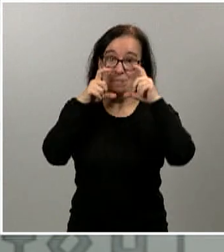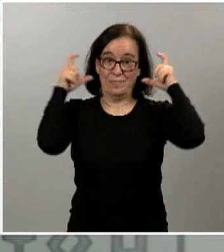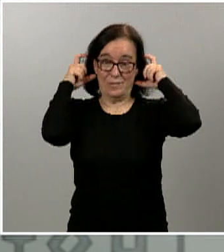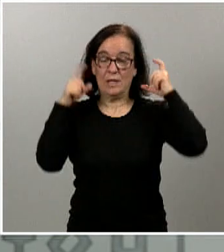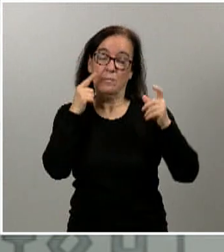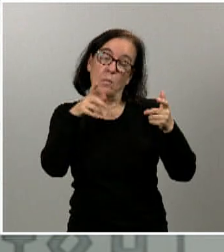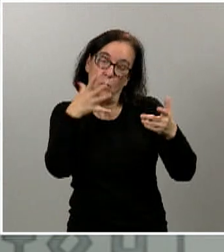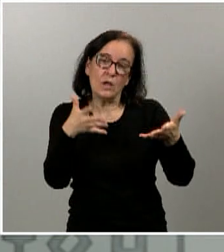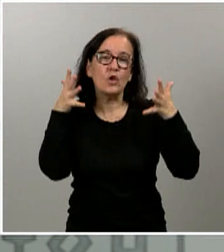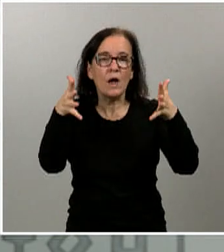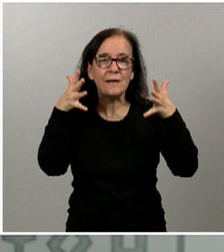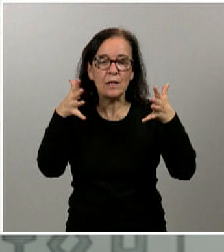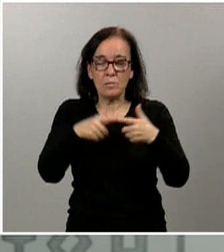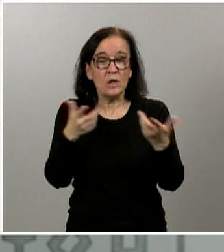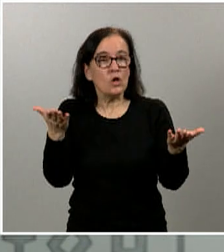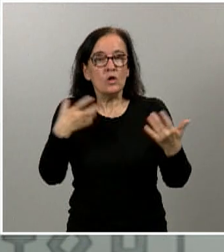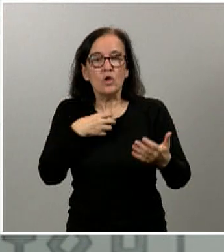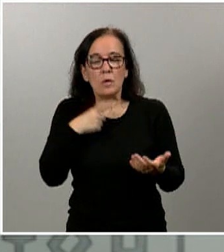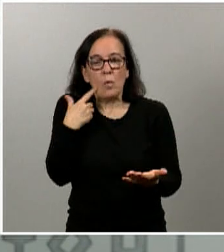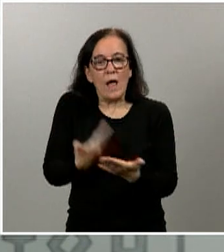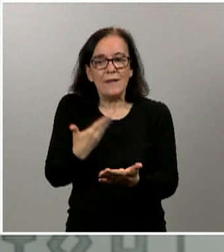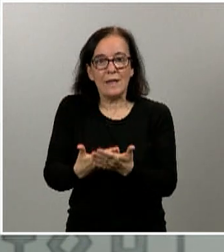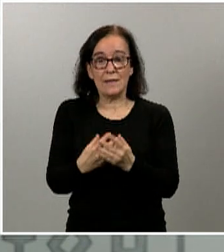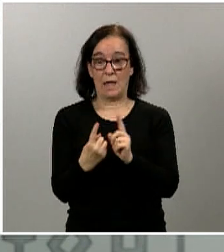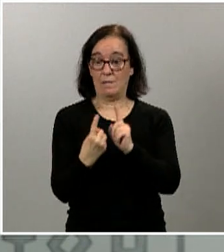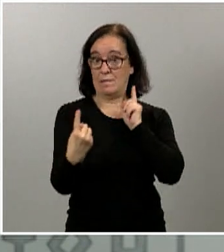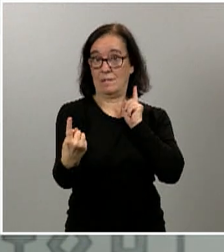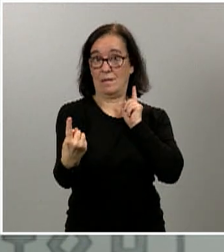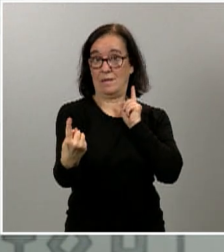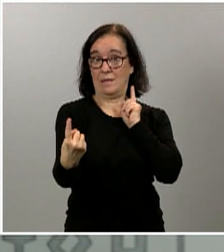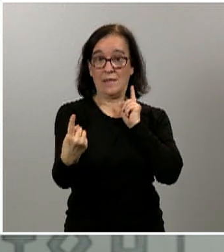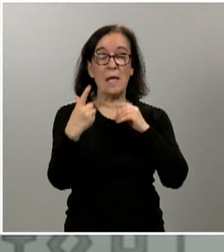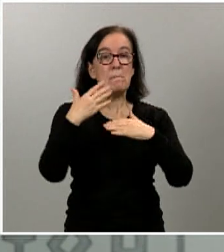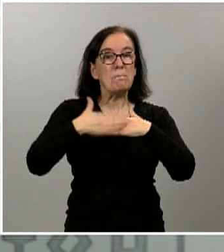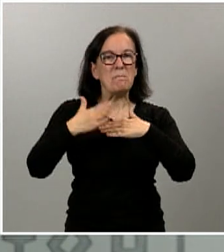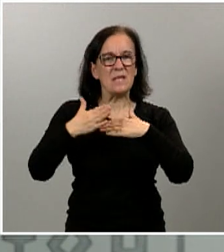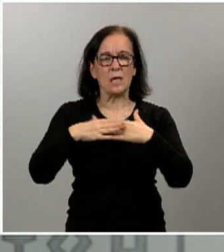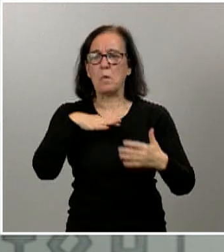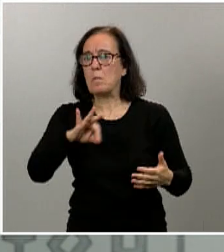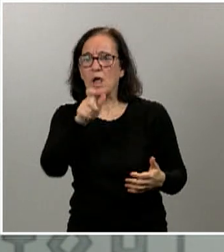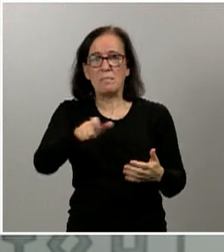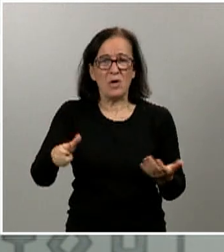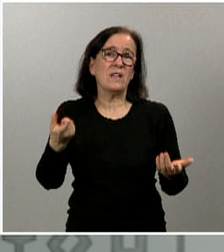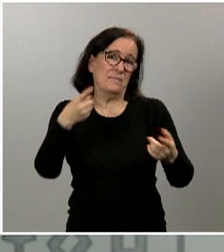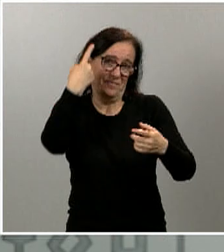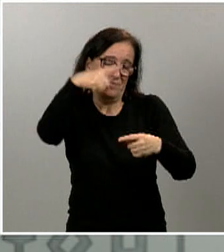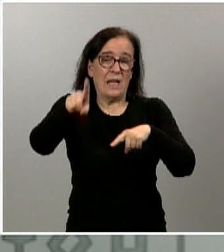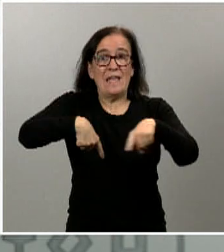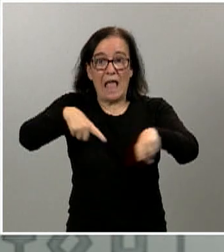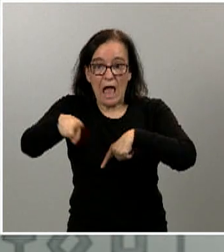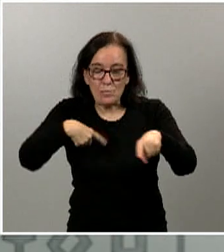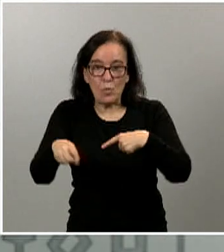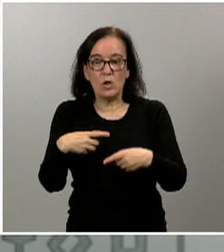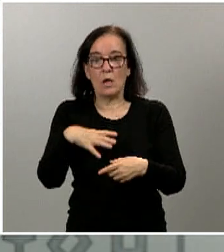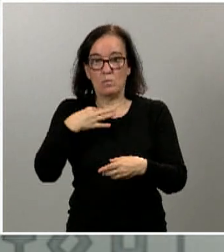cuando no se puede garantizar una distancia mínima entre las personas que puede pasar en los medios de transporte, por eso se está haciendo tanto